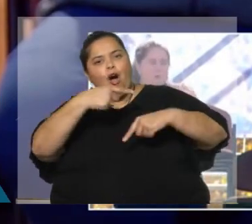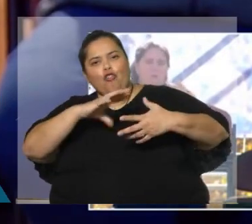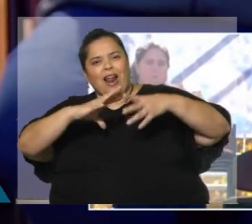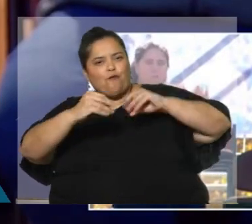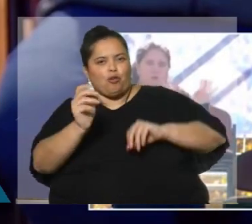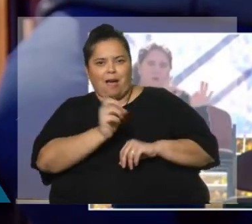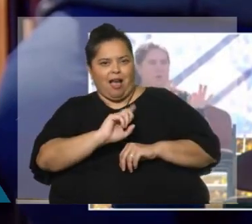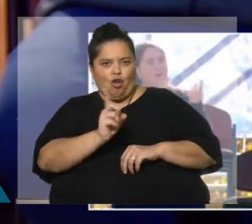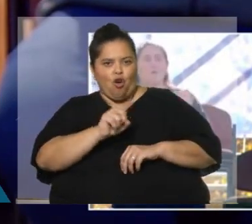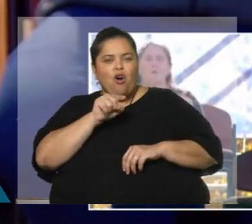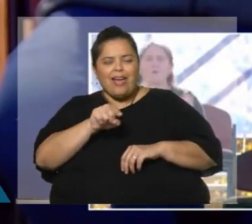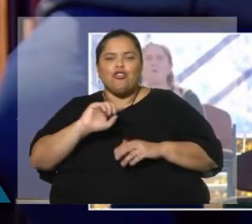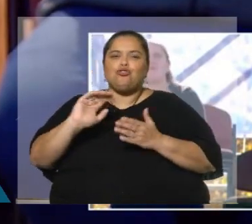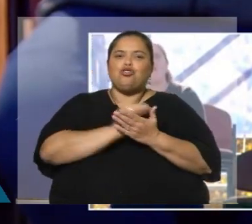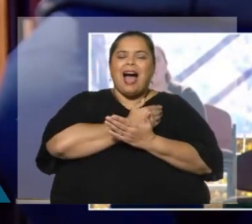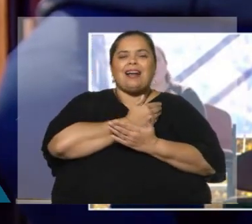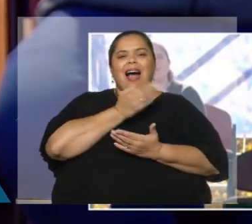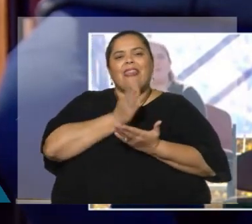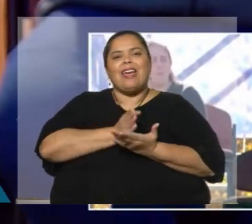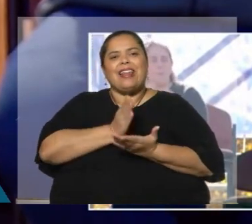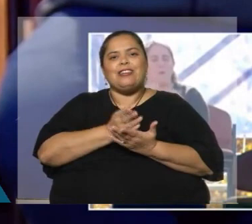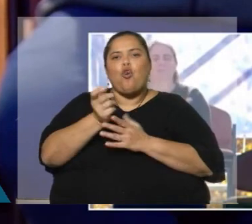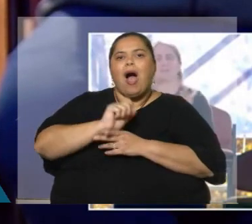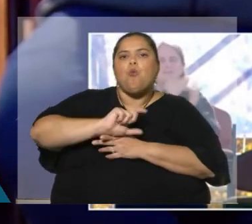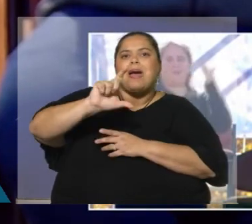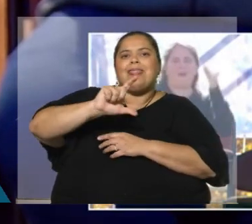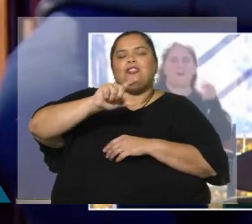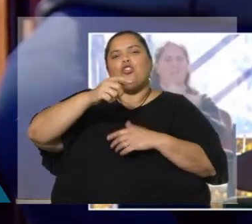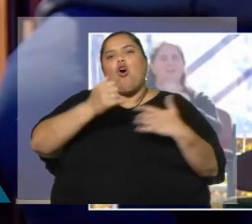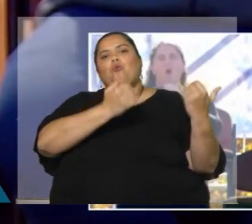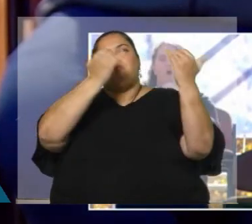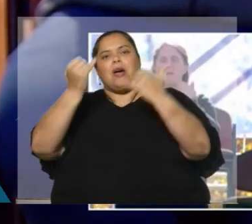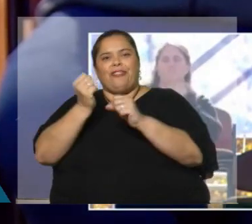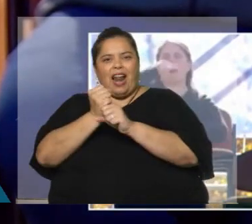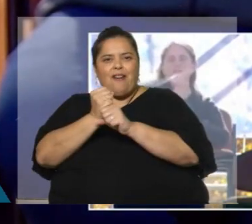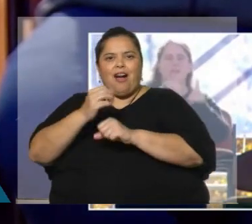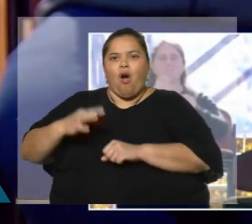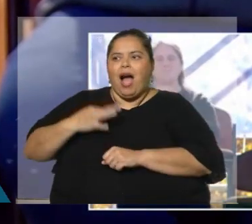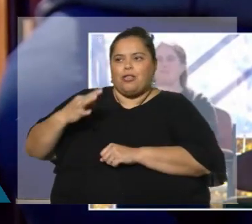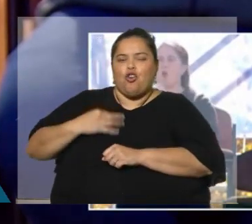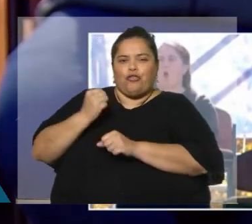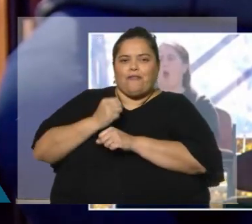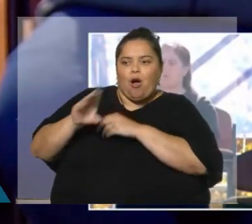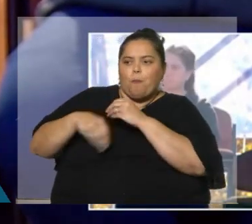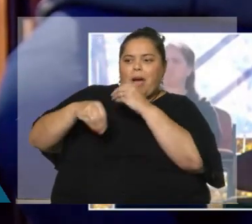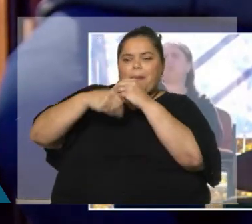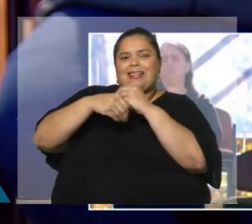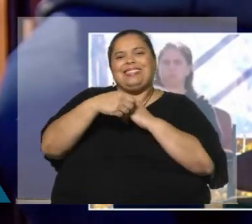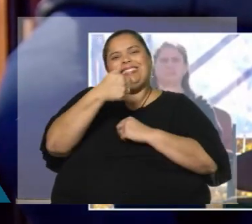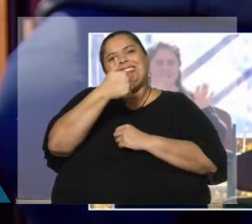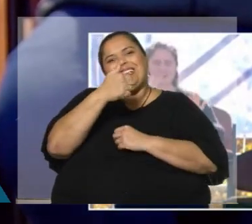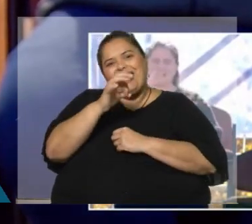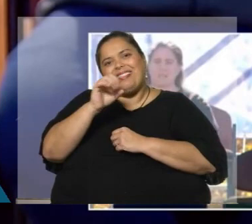rebajando derechos, aumentando la jornada de trabajo vital de la gente de 60 a